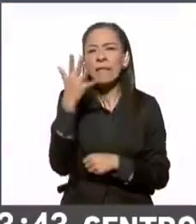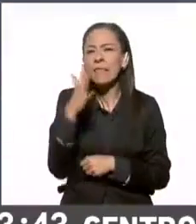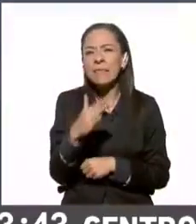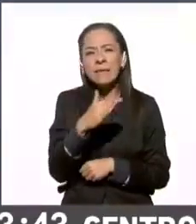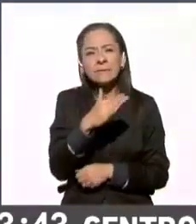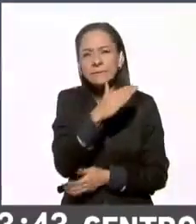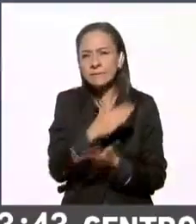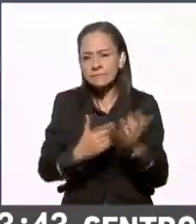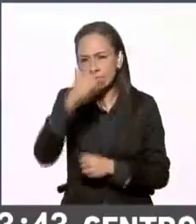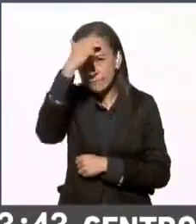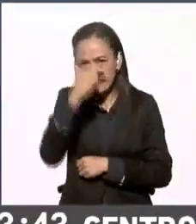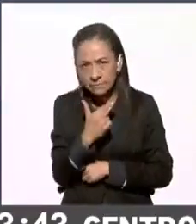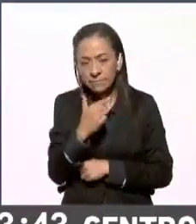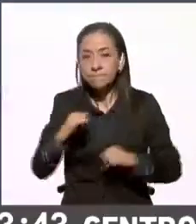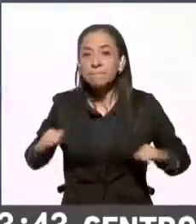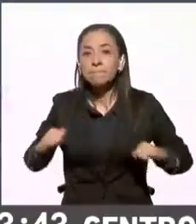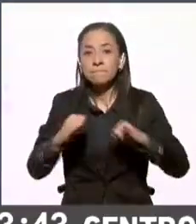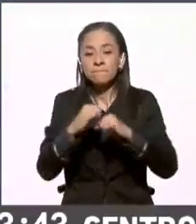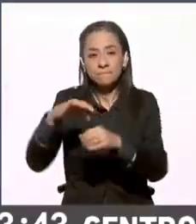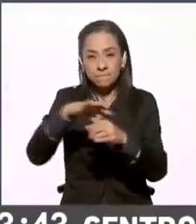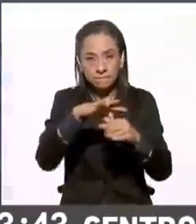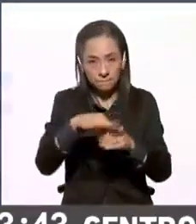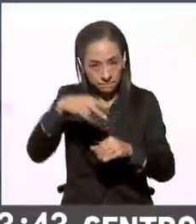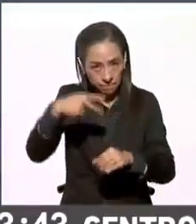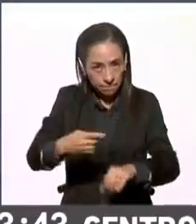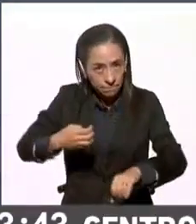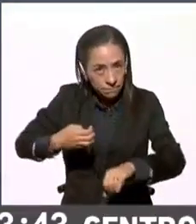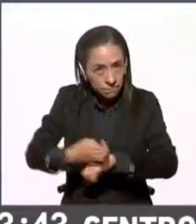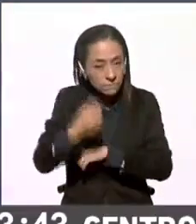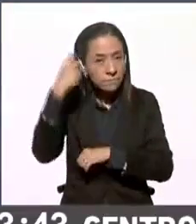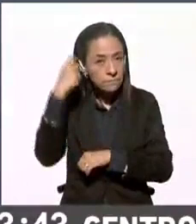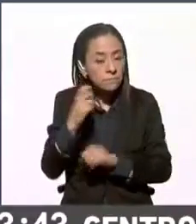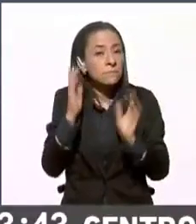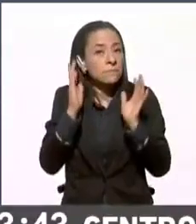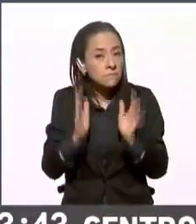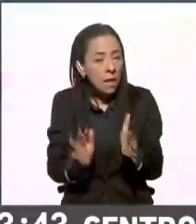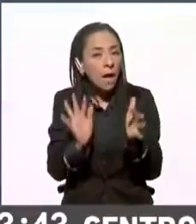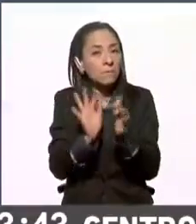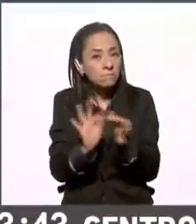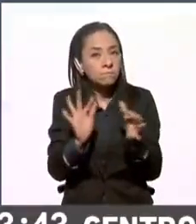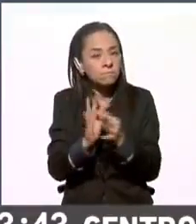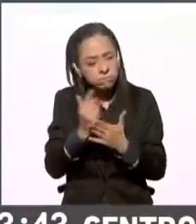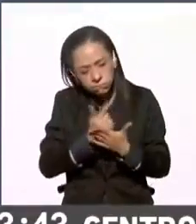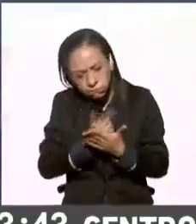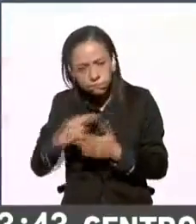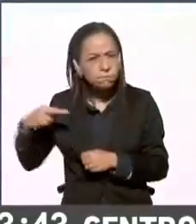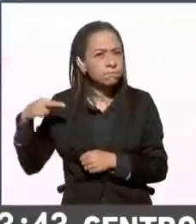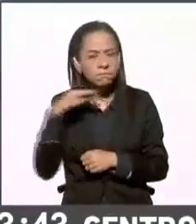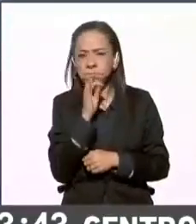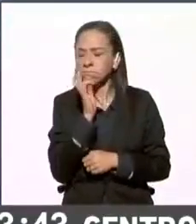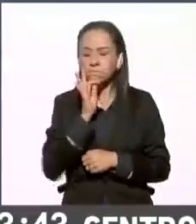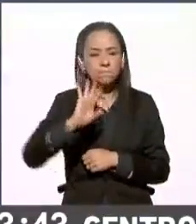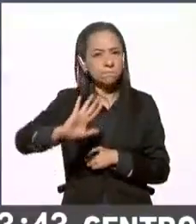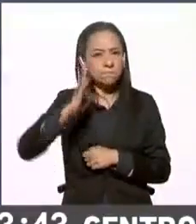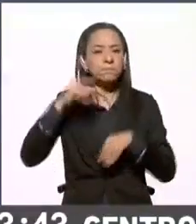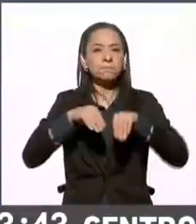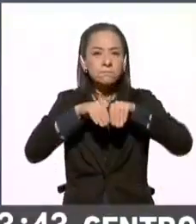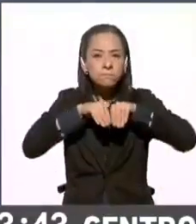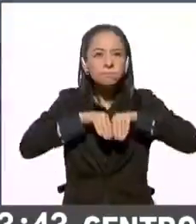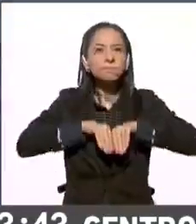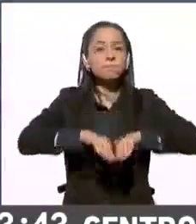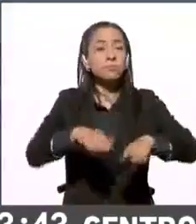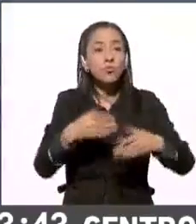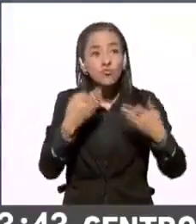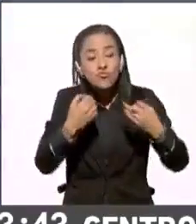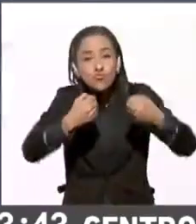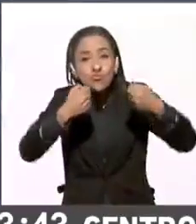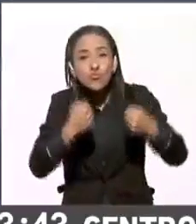de la noche, el Instituto Electoral del Estado de Querétaro dio a conocer los resultados del conteo rápido, en los que se confirmó una clara